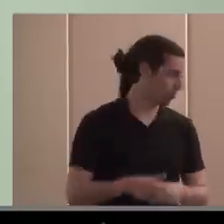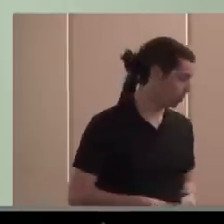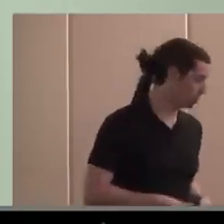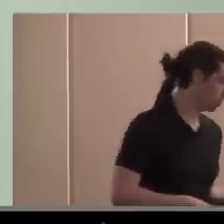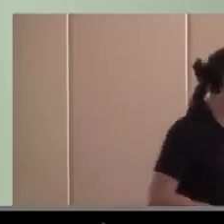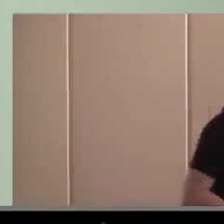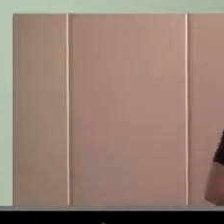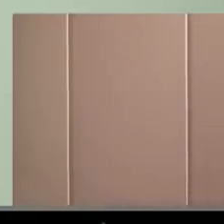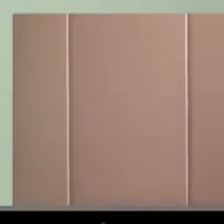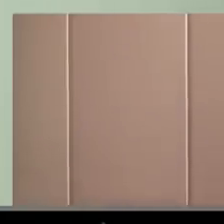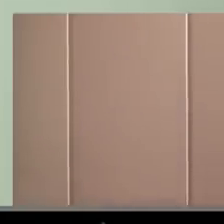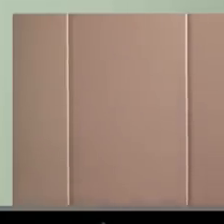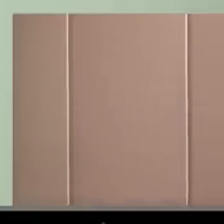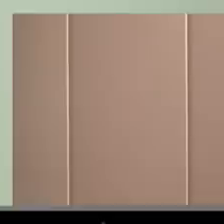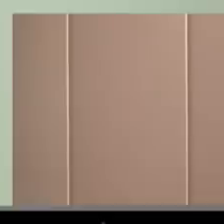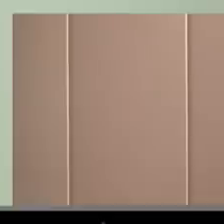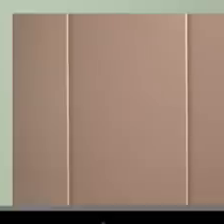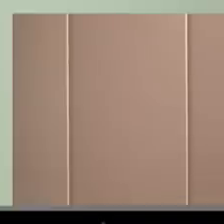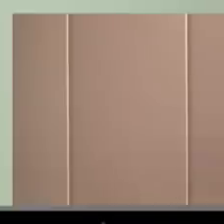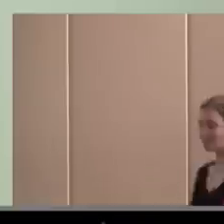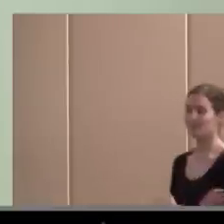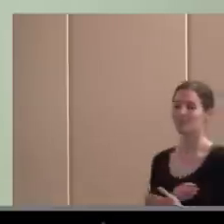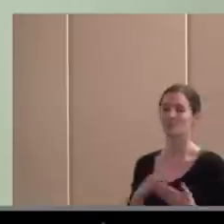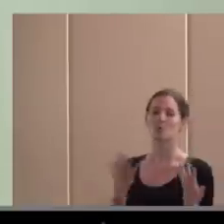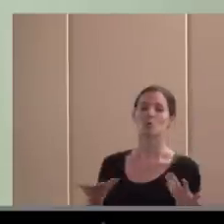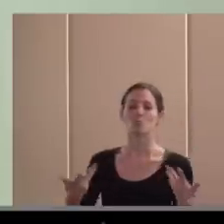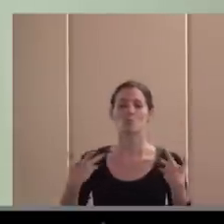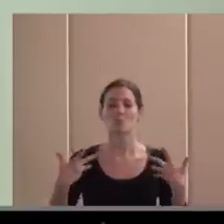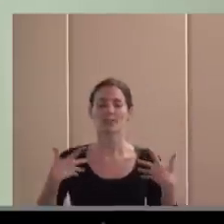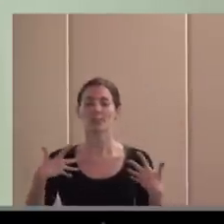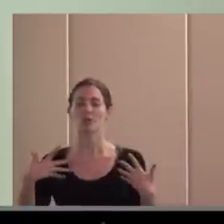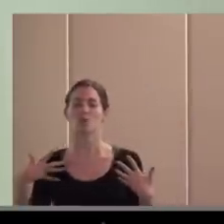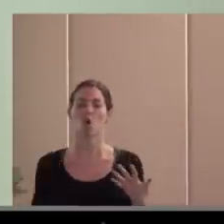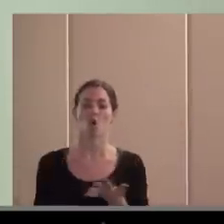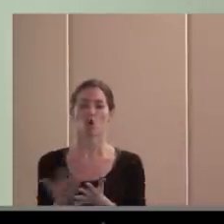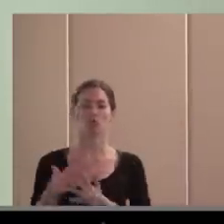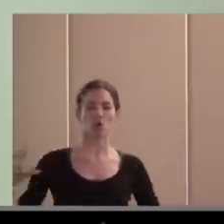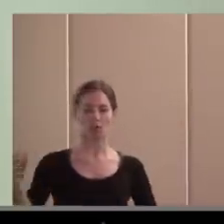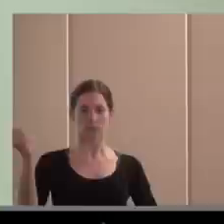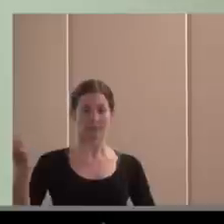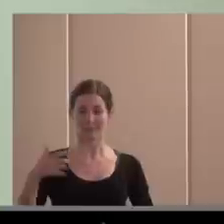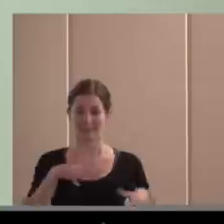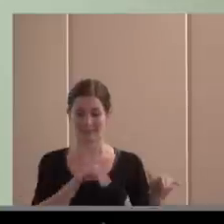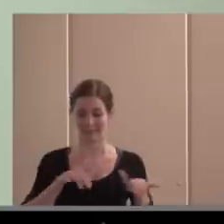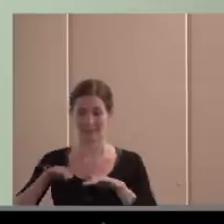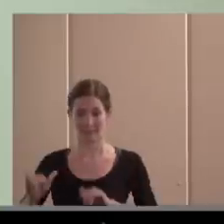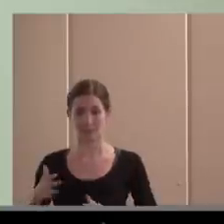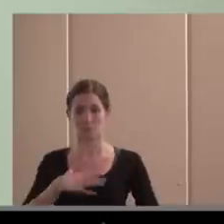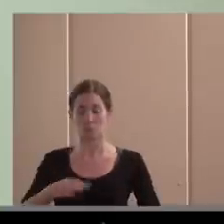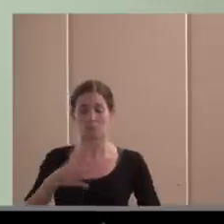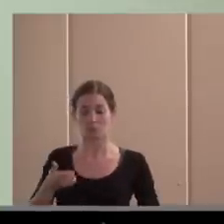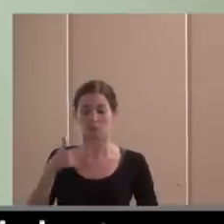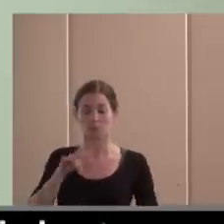pues ni héroes ni víctimas. Es posible que llegados a la economía social de un modo no querido, después le hayamos podido encontrar